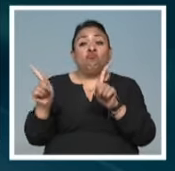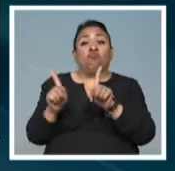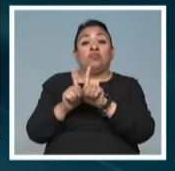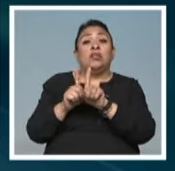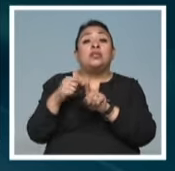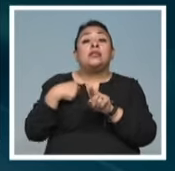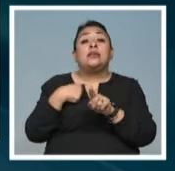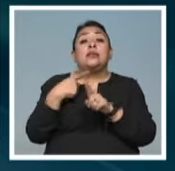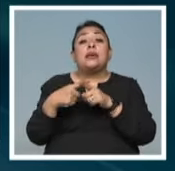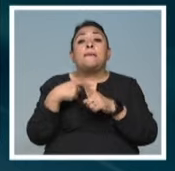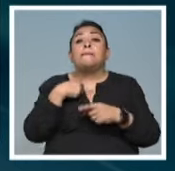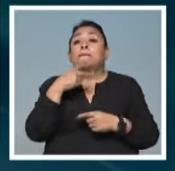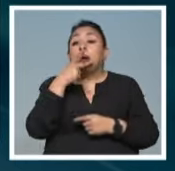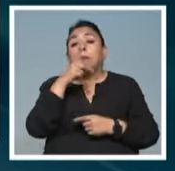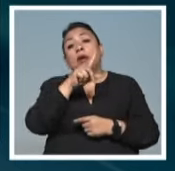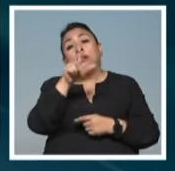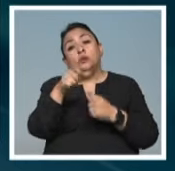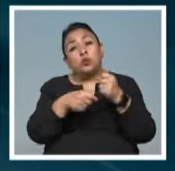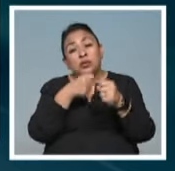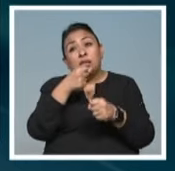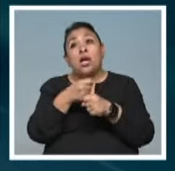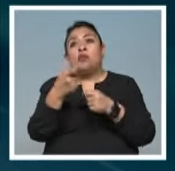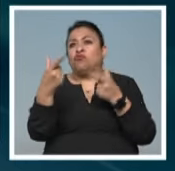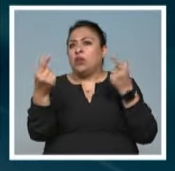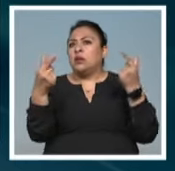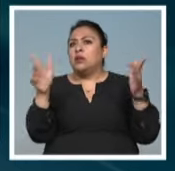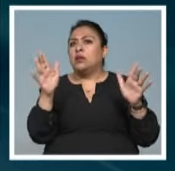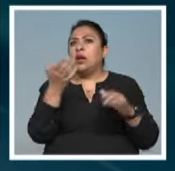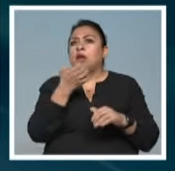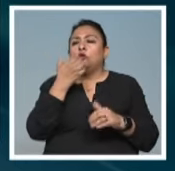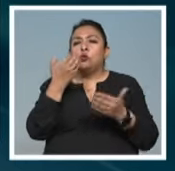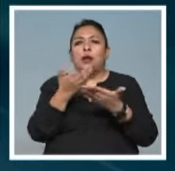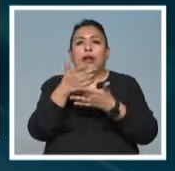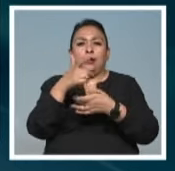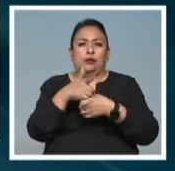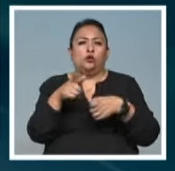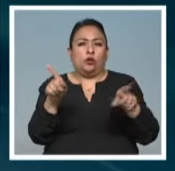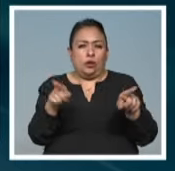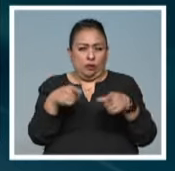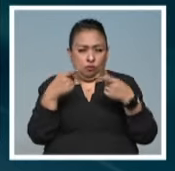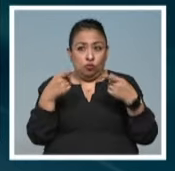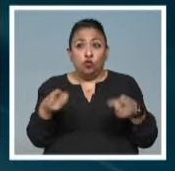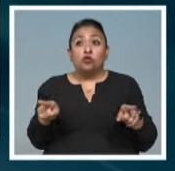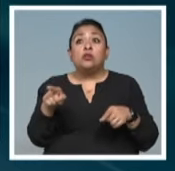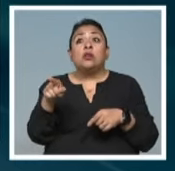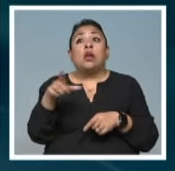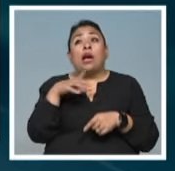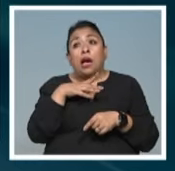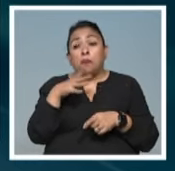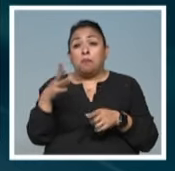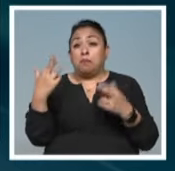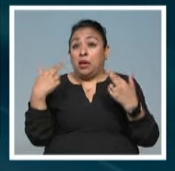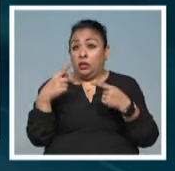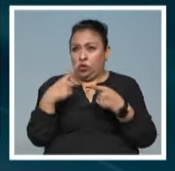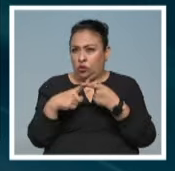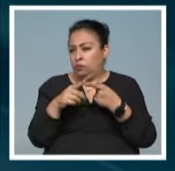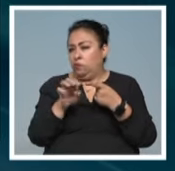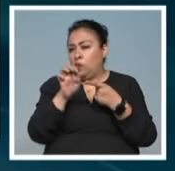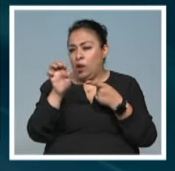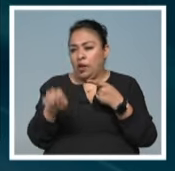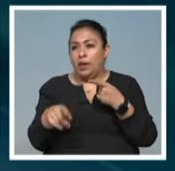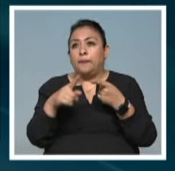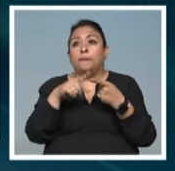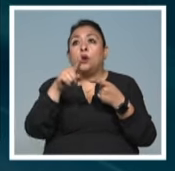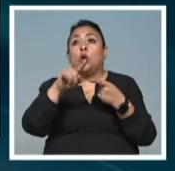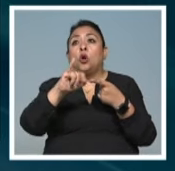de su padre. Años más tarde, se graduó del Conservatorio Nacional de Música, donde tuvo entre sus maestros a figuras de la